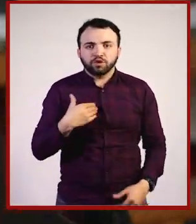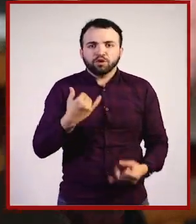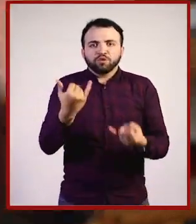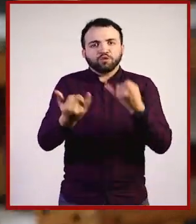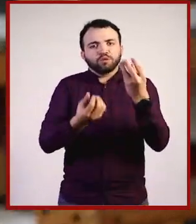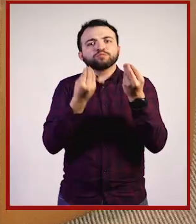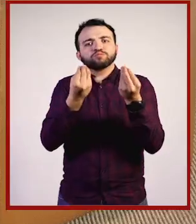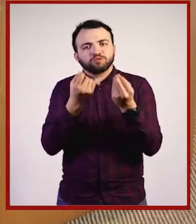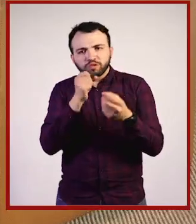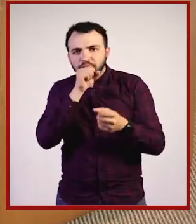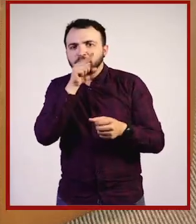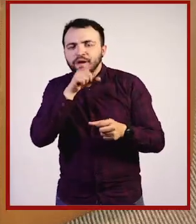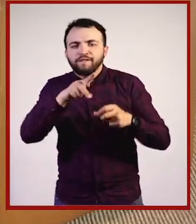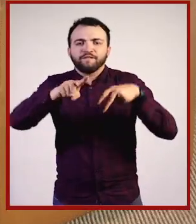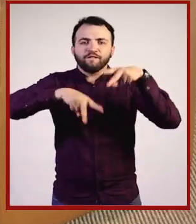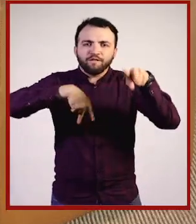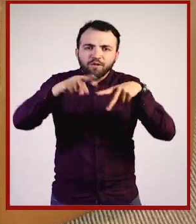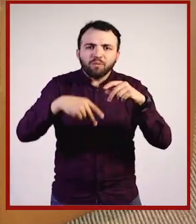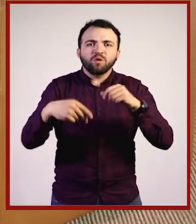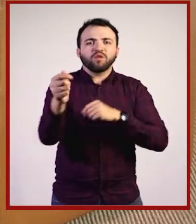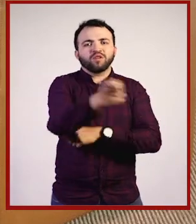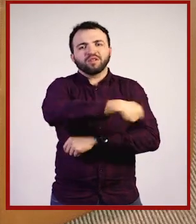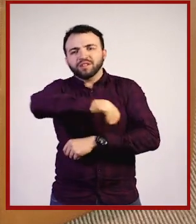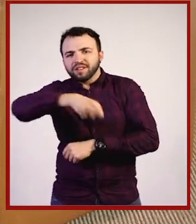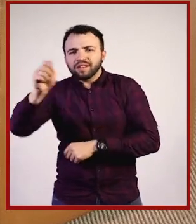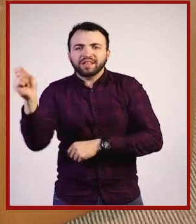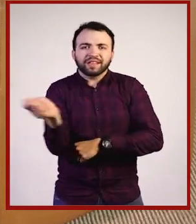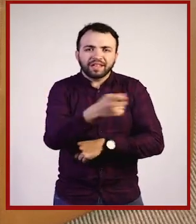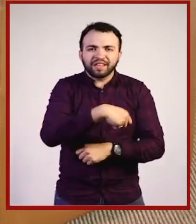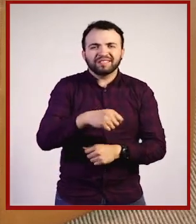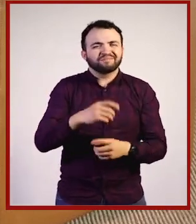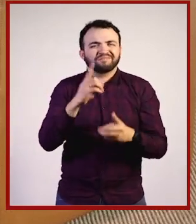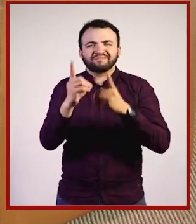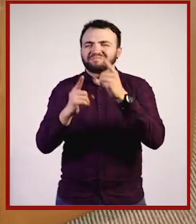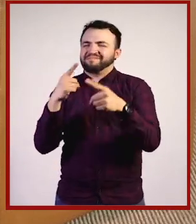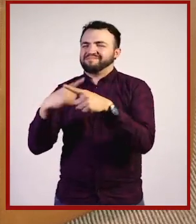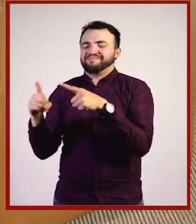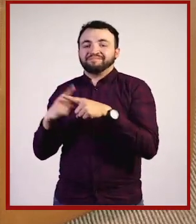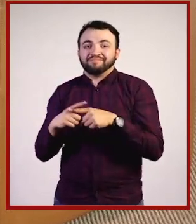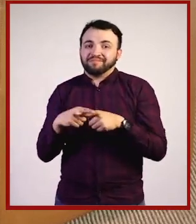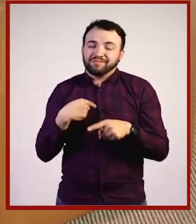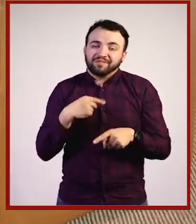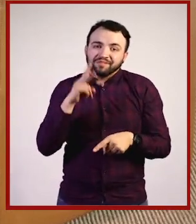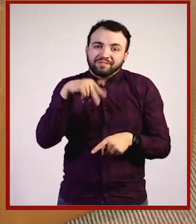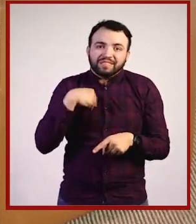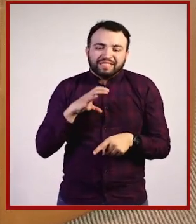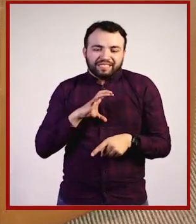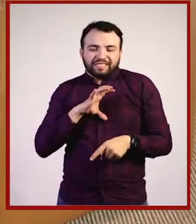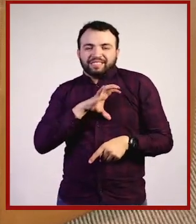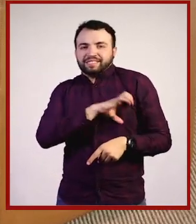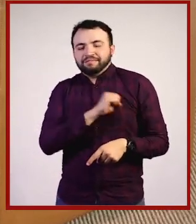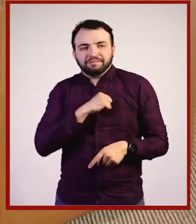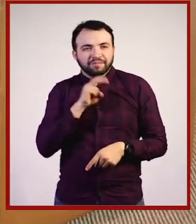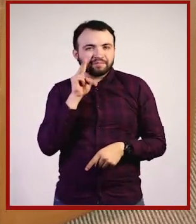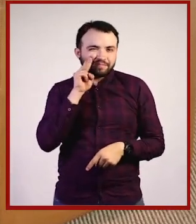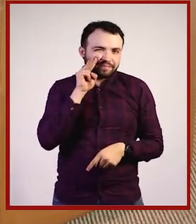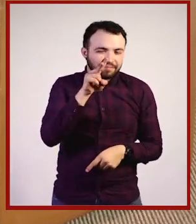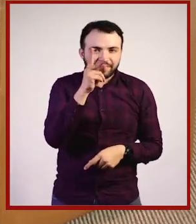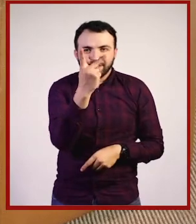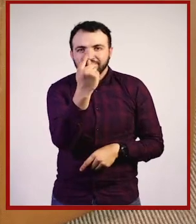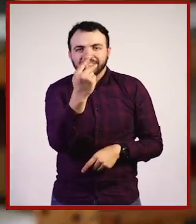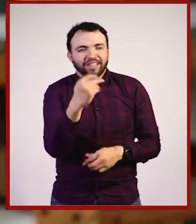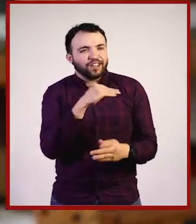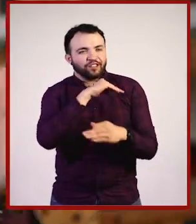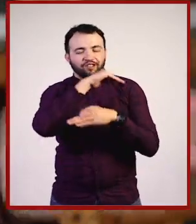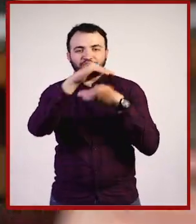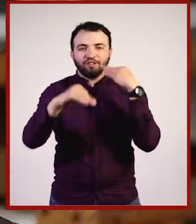fútbol, tenis, en fin, casi cualquier deporte y he sido un gran aficionado a verlos todos, pero el